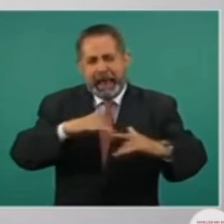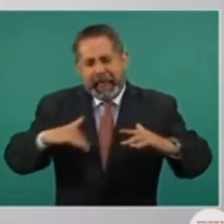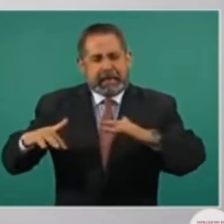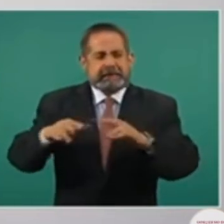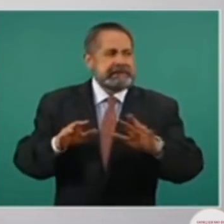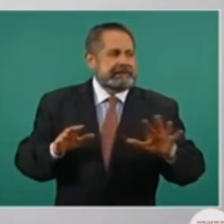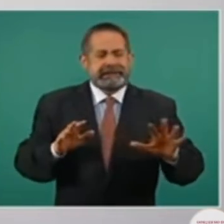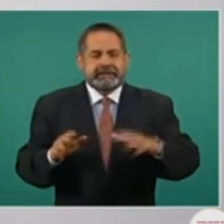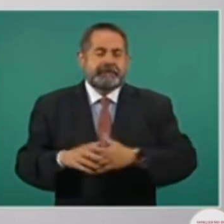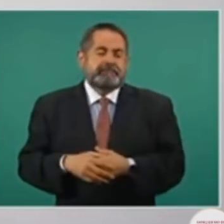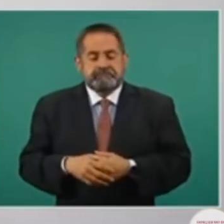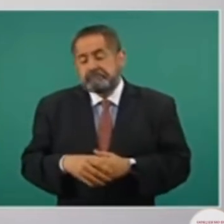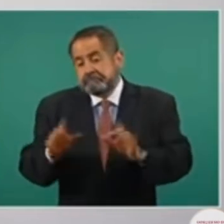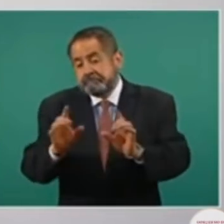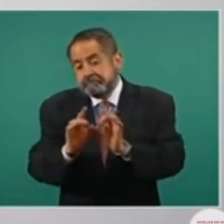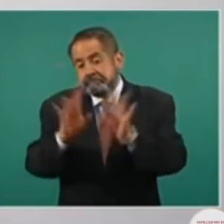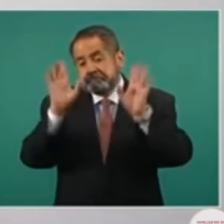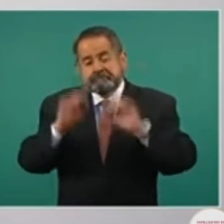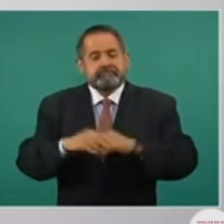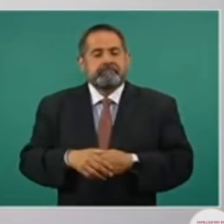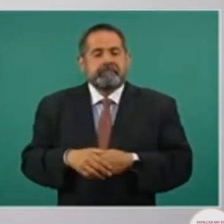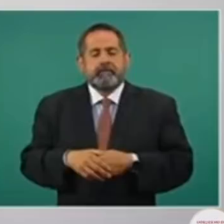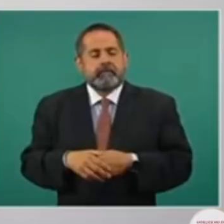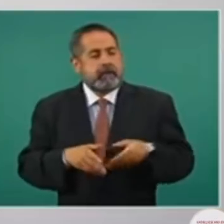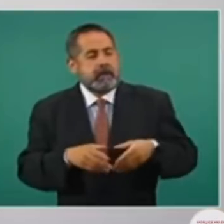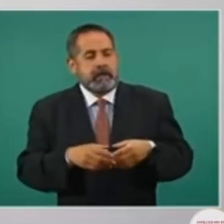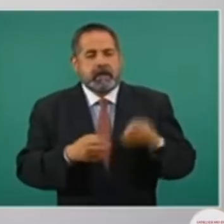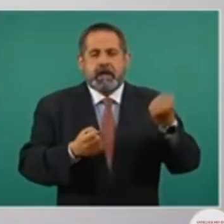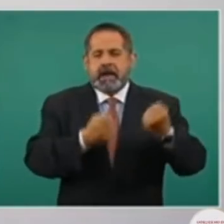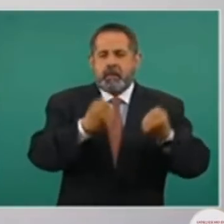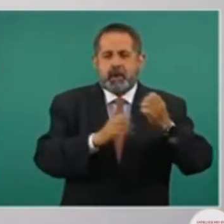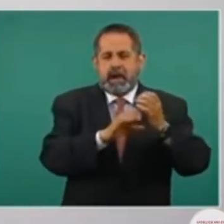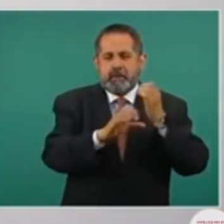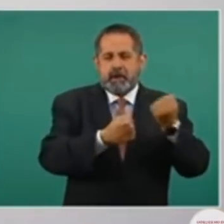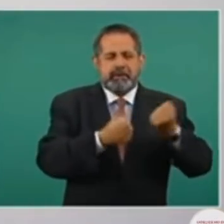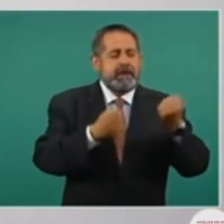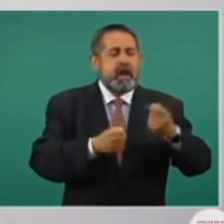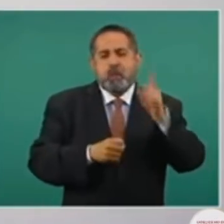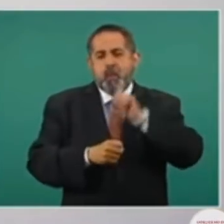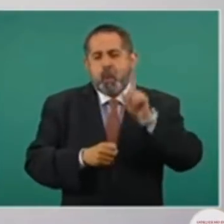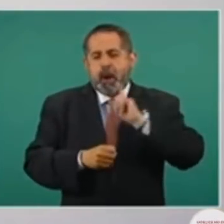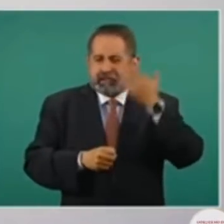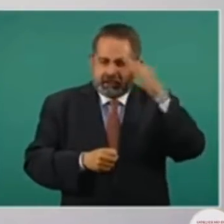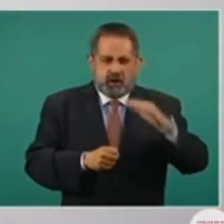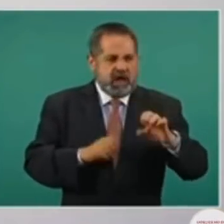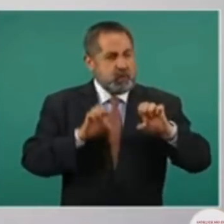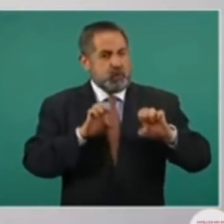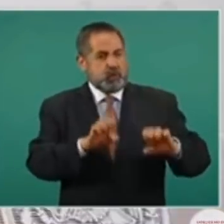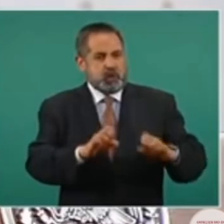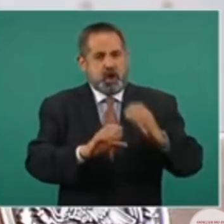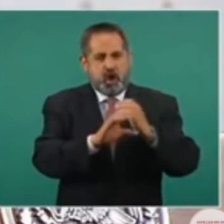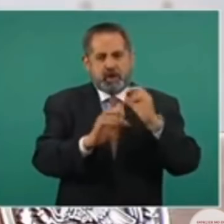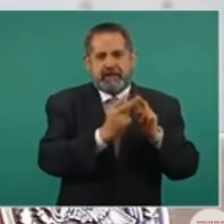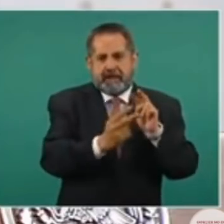Cuando en una de esas pasa una señora en una camioneta de estas de lujo